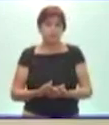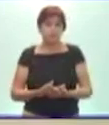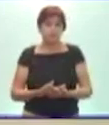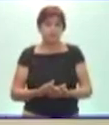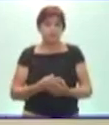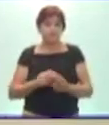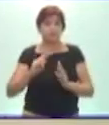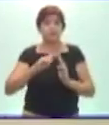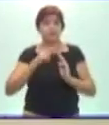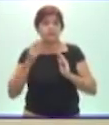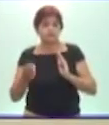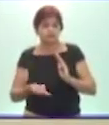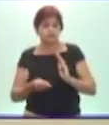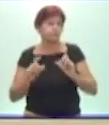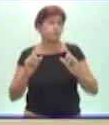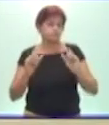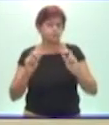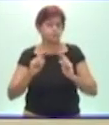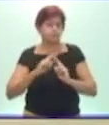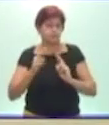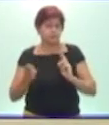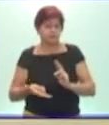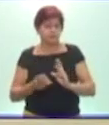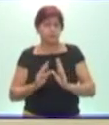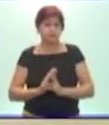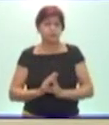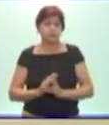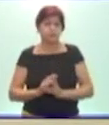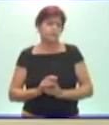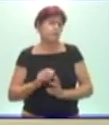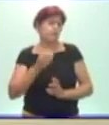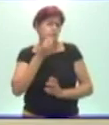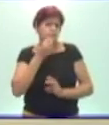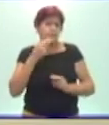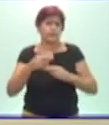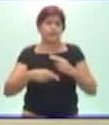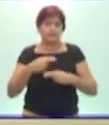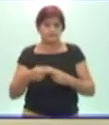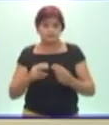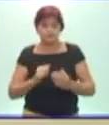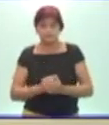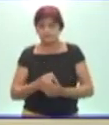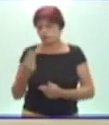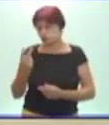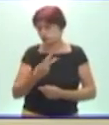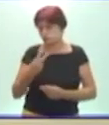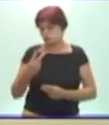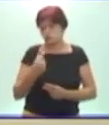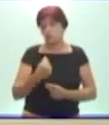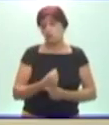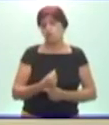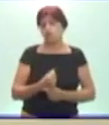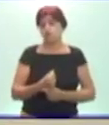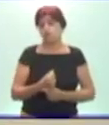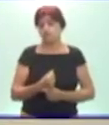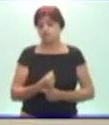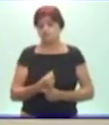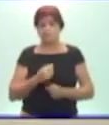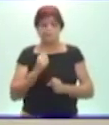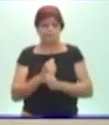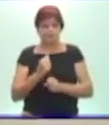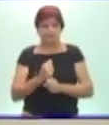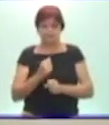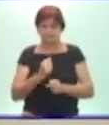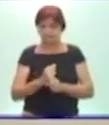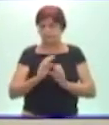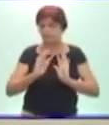teatro o sea de jugar al teatro también pudiéramos hacer dos cosas pudiéramos entonces trabajar ahí